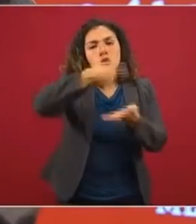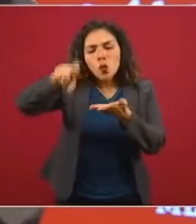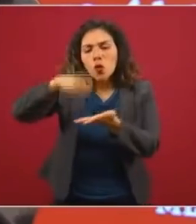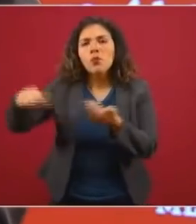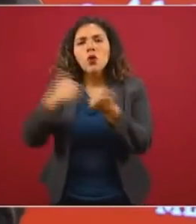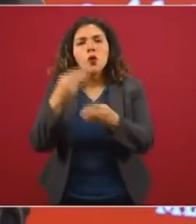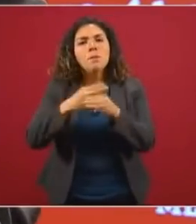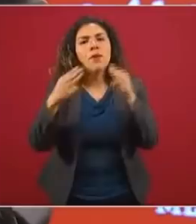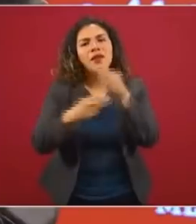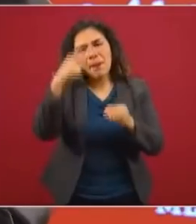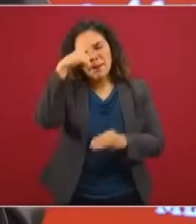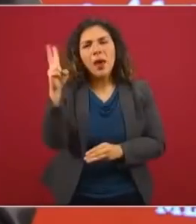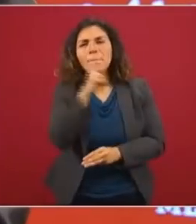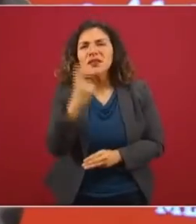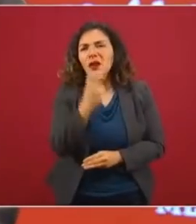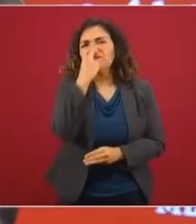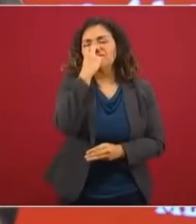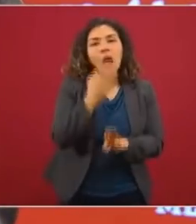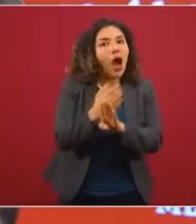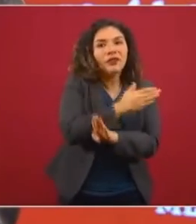ventiladores que no teníamos,